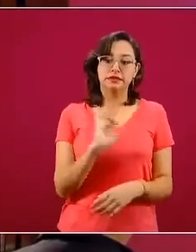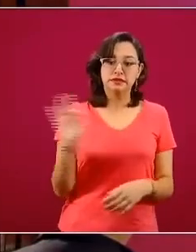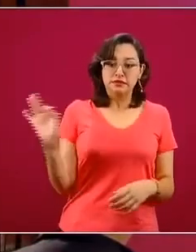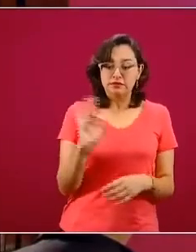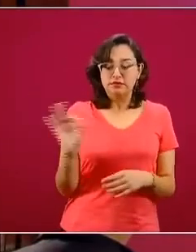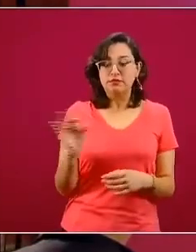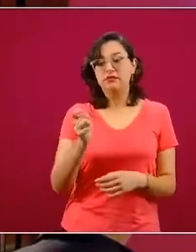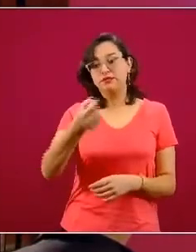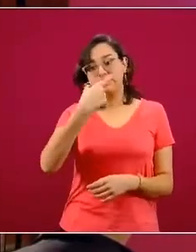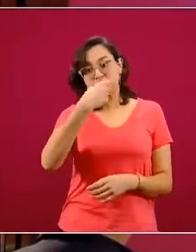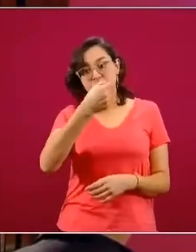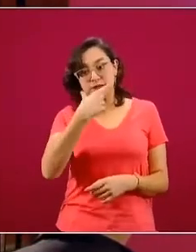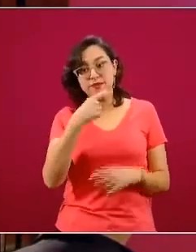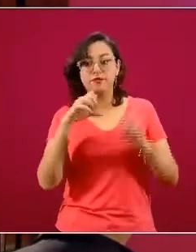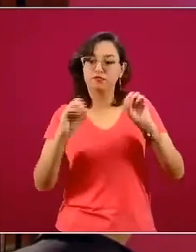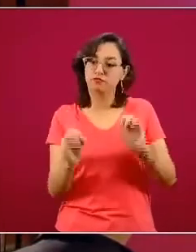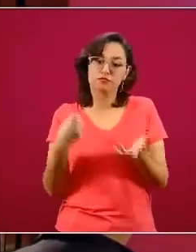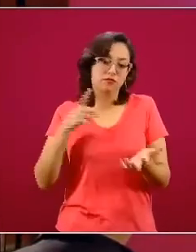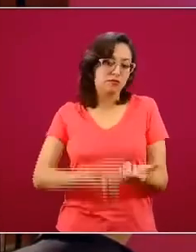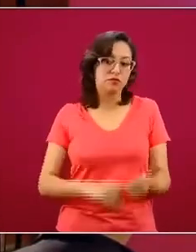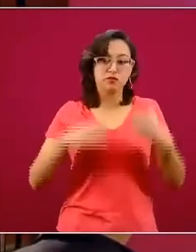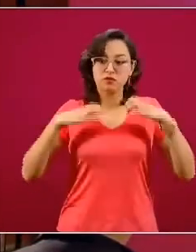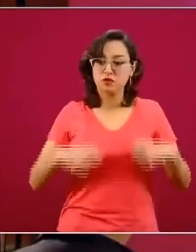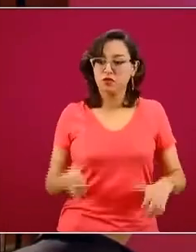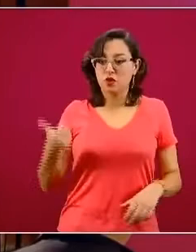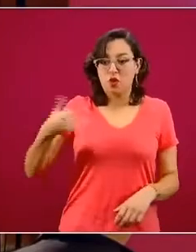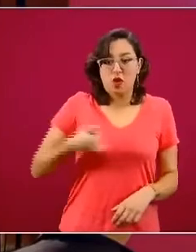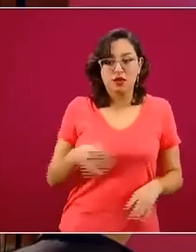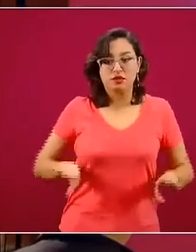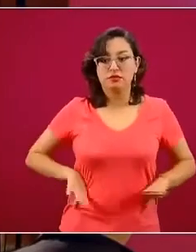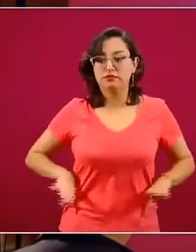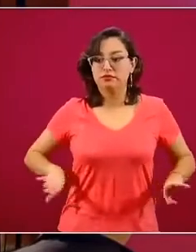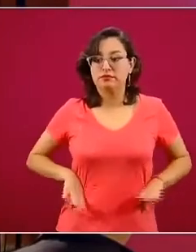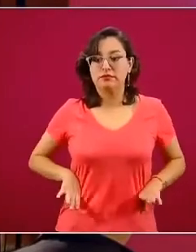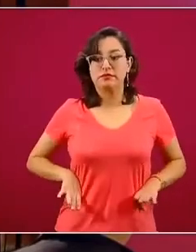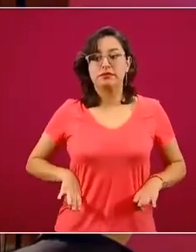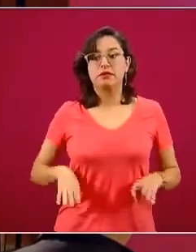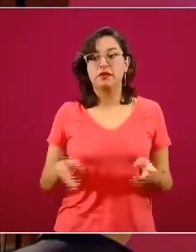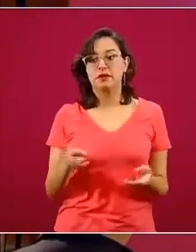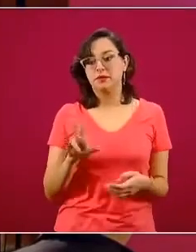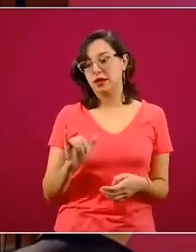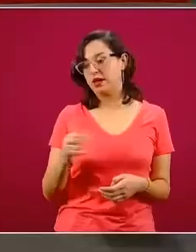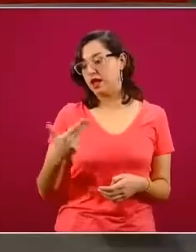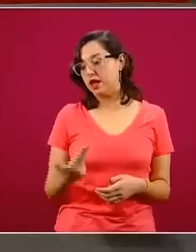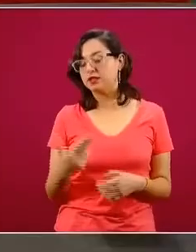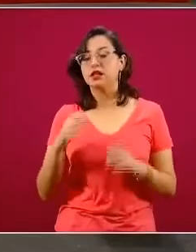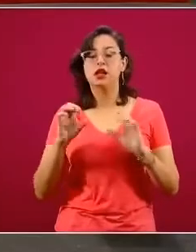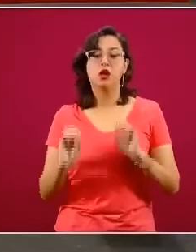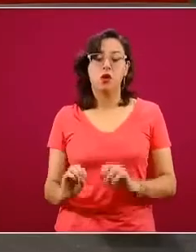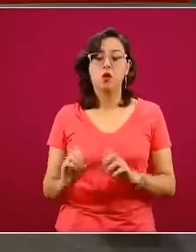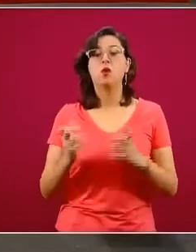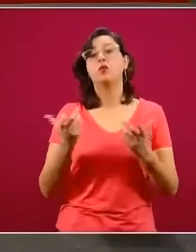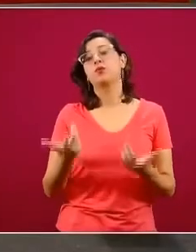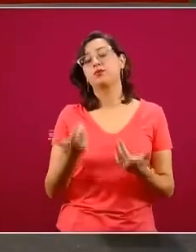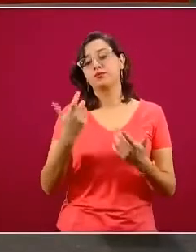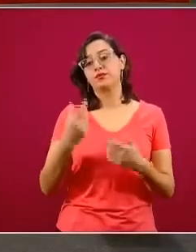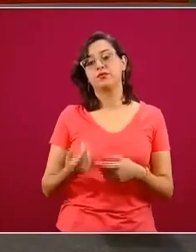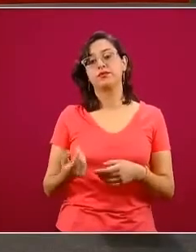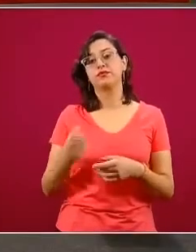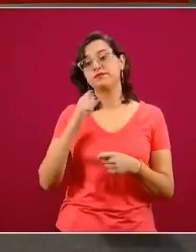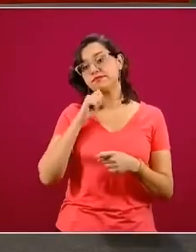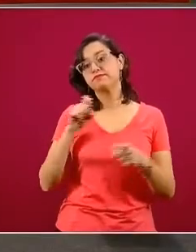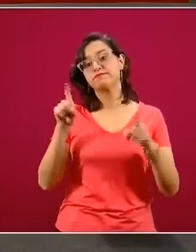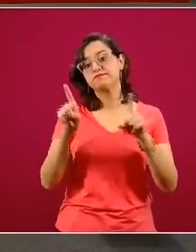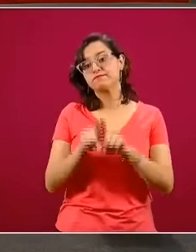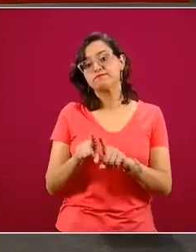tratamiento o ya sea porque tenemos inmunodeficiencia adquirida como tal o, lógicamente, tenemos el antecedente